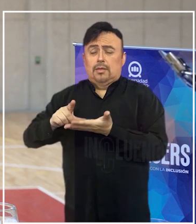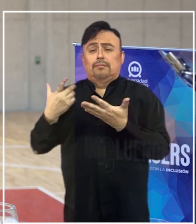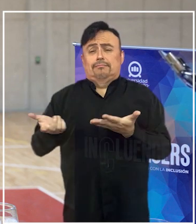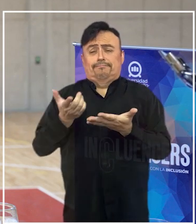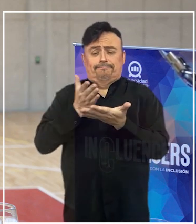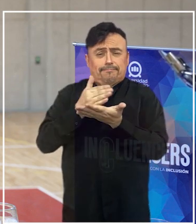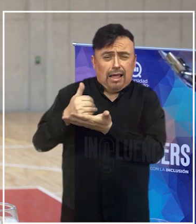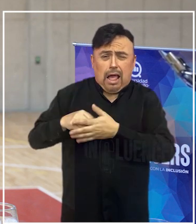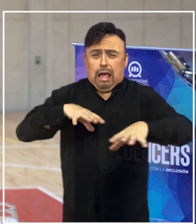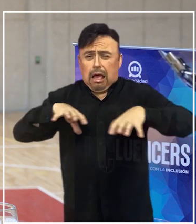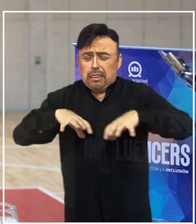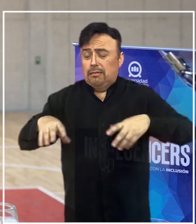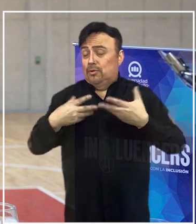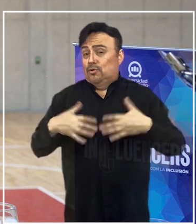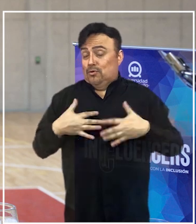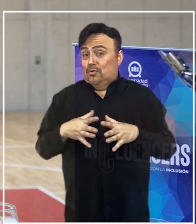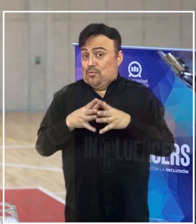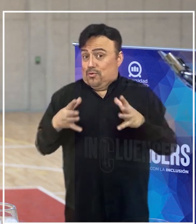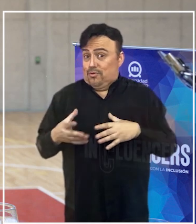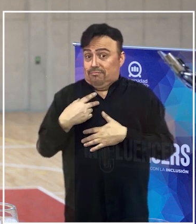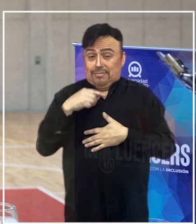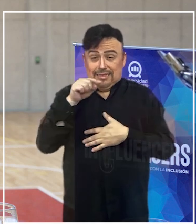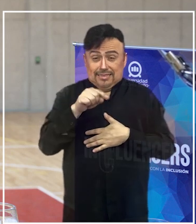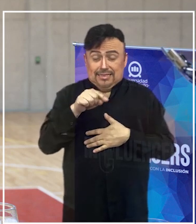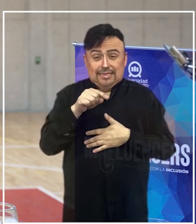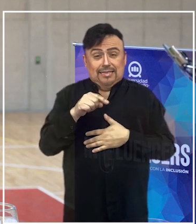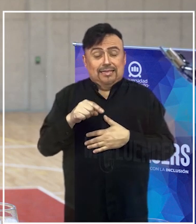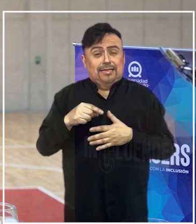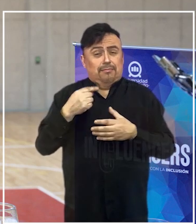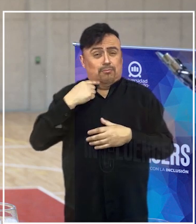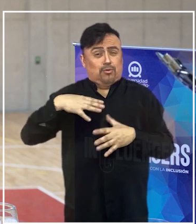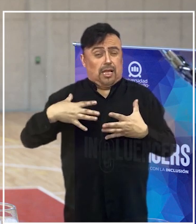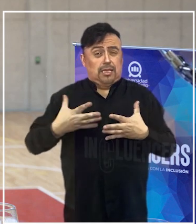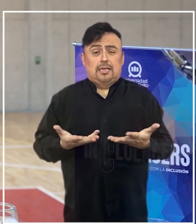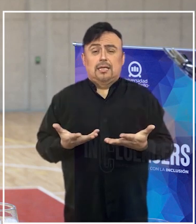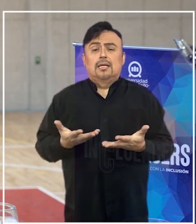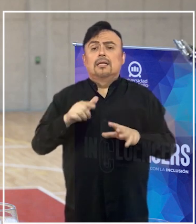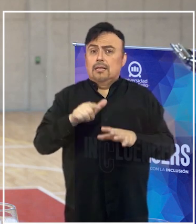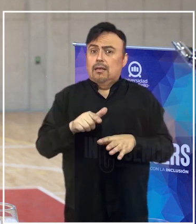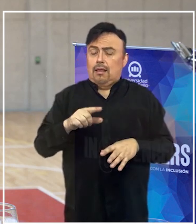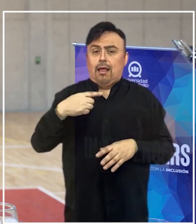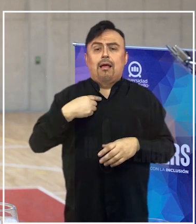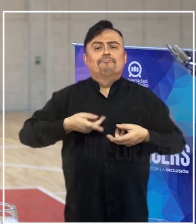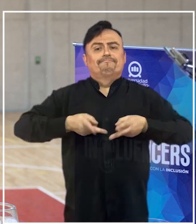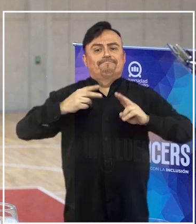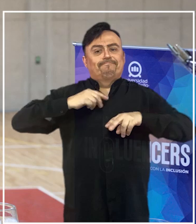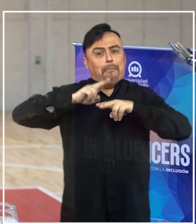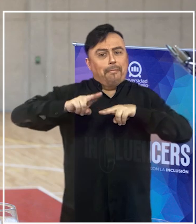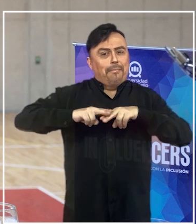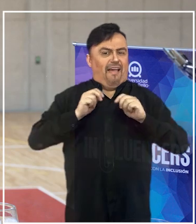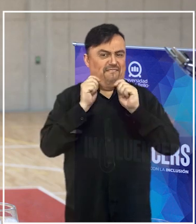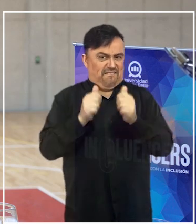muchas actividades, que esa implicancia claramente nos permitió prepararnos bien,